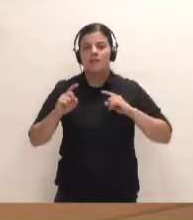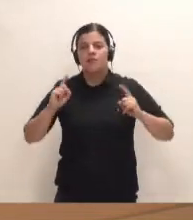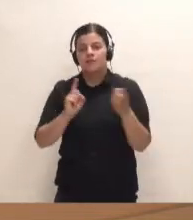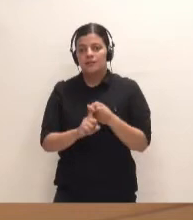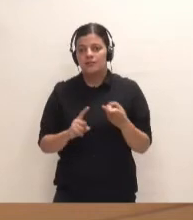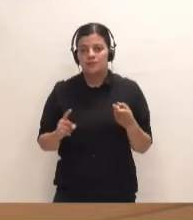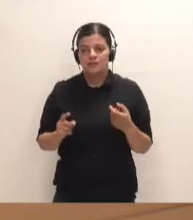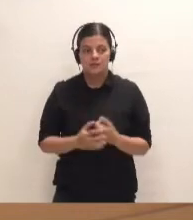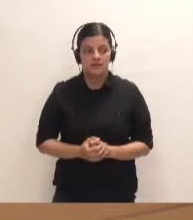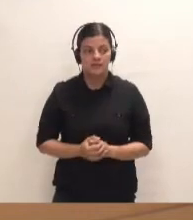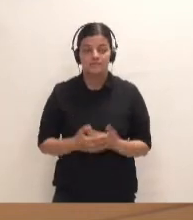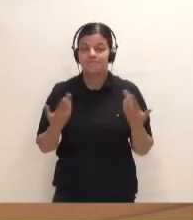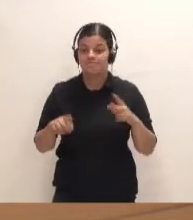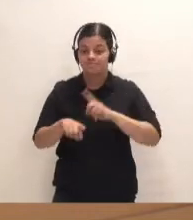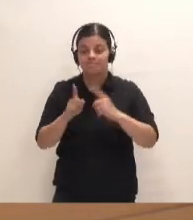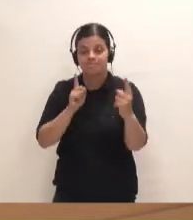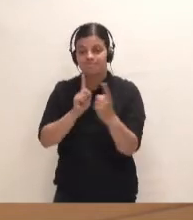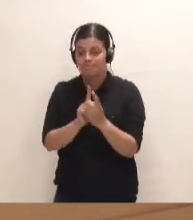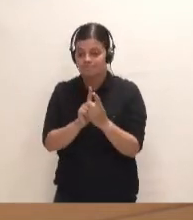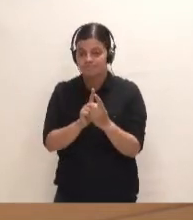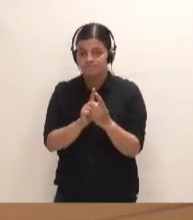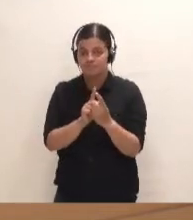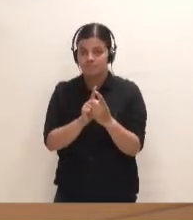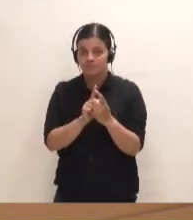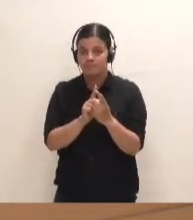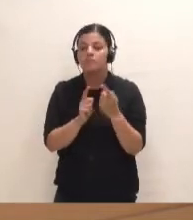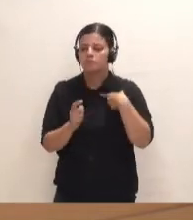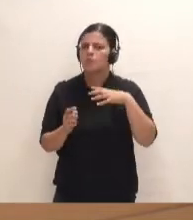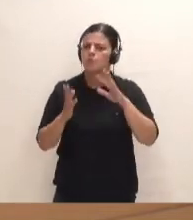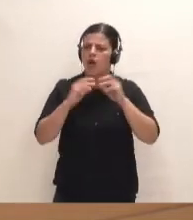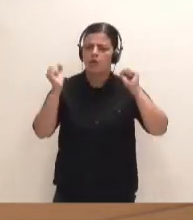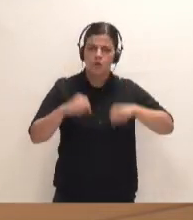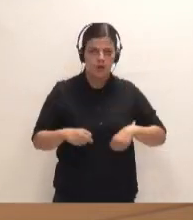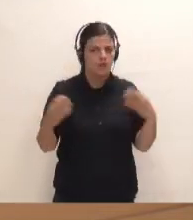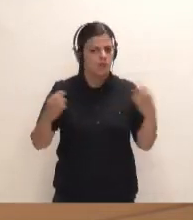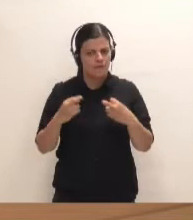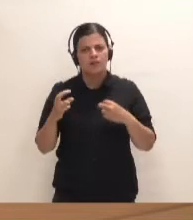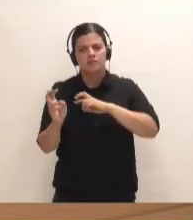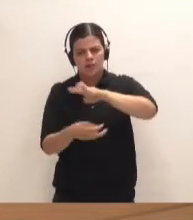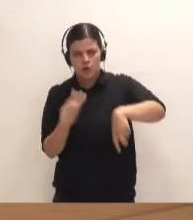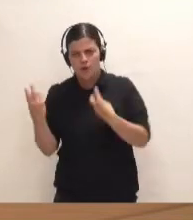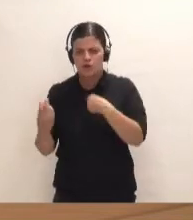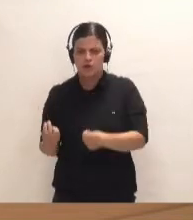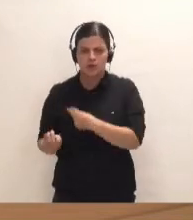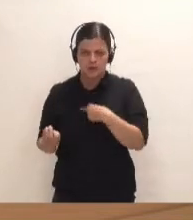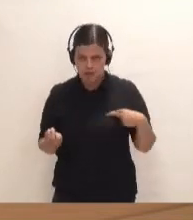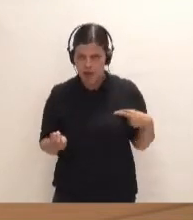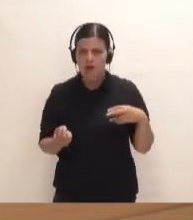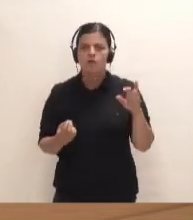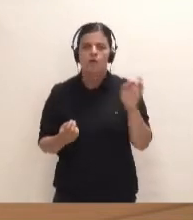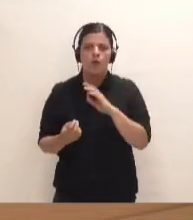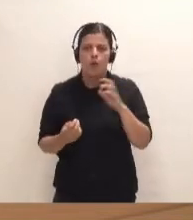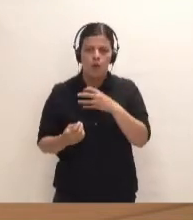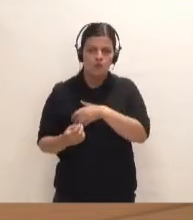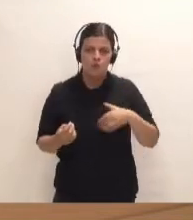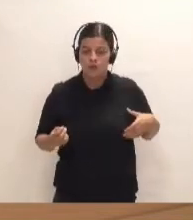a corto plazo. Yo puedo estar de acuerdo en que haya que hacer renovación de los cristianos, de Témbel, del Puerto de la Cruz, pero al